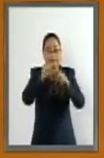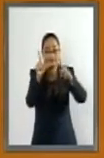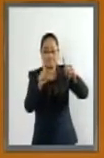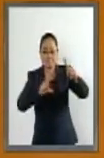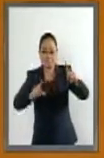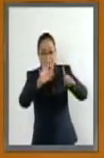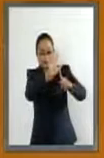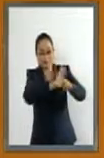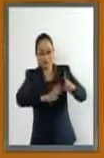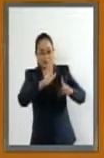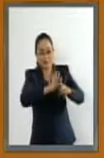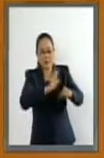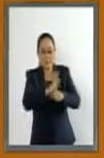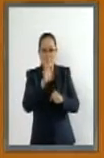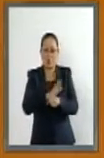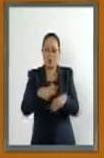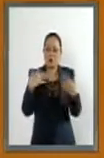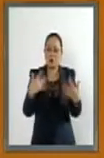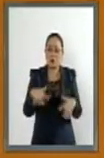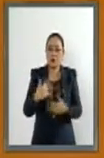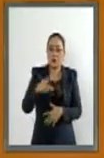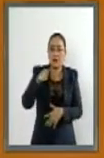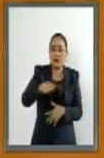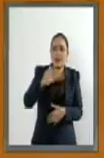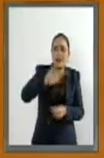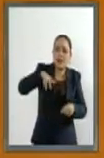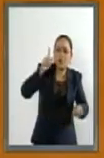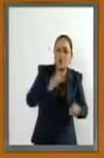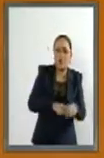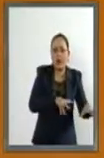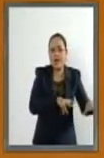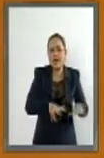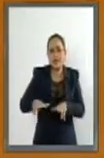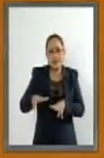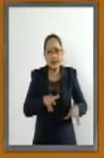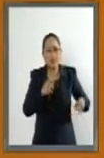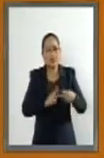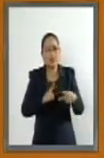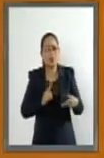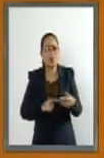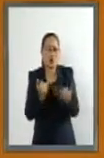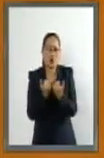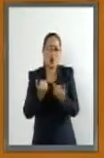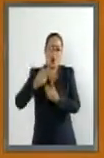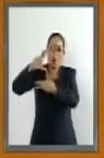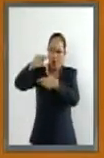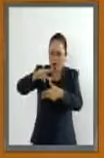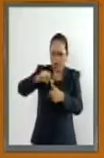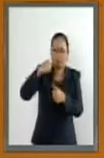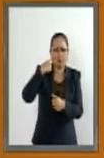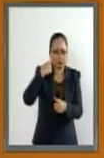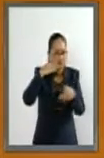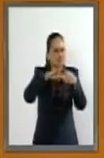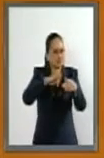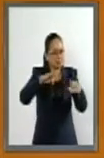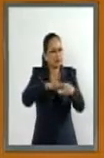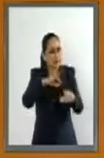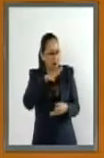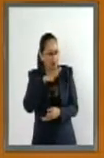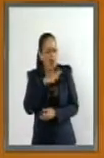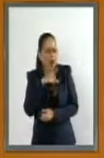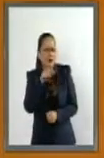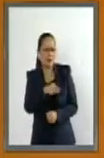altamente expuesto a fenómenos naturales, geológicos e hidrometeorológicos, como sismos,